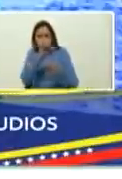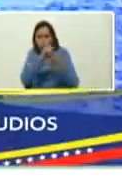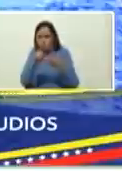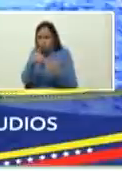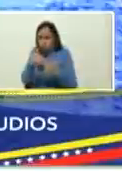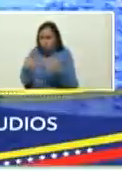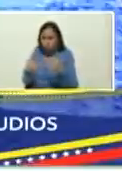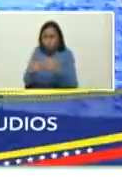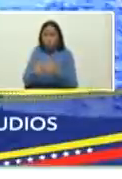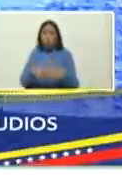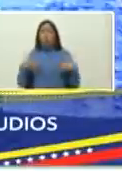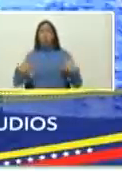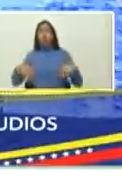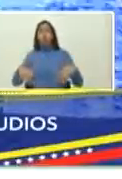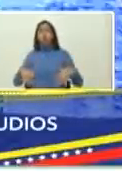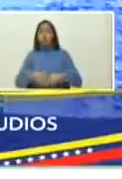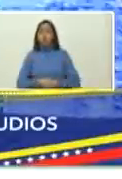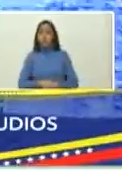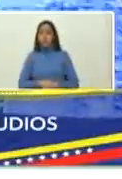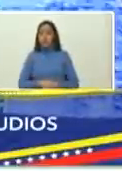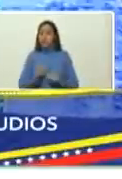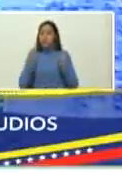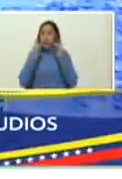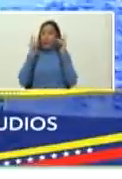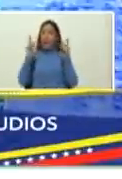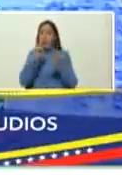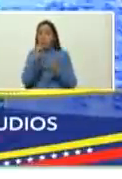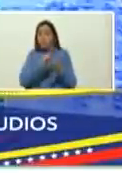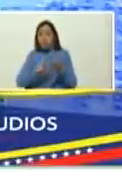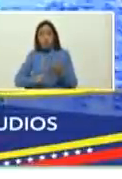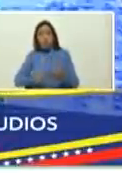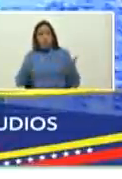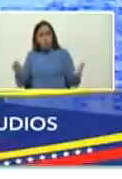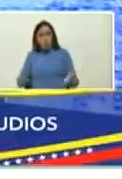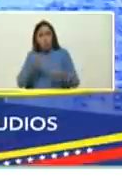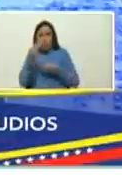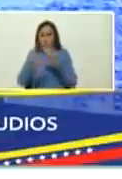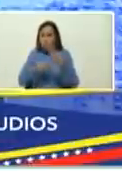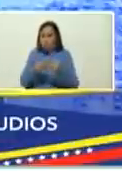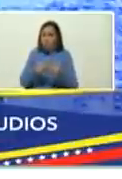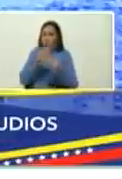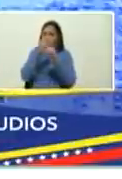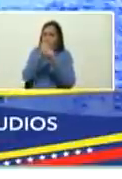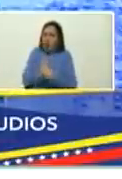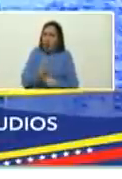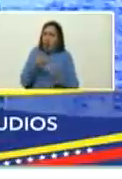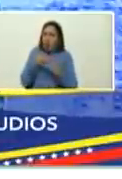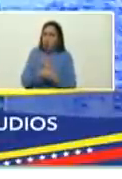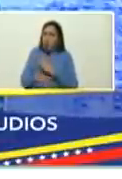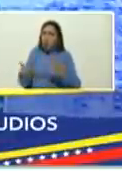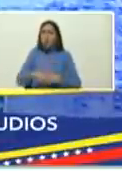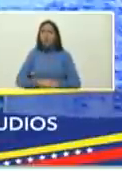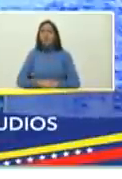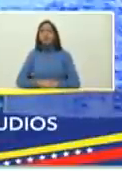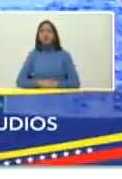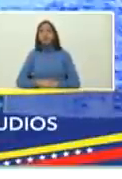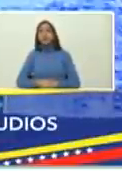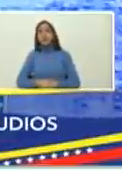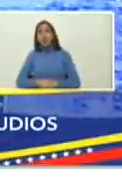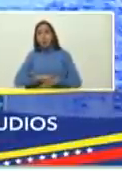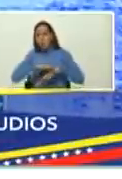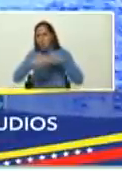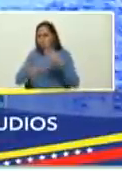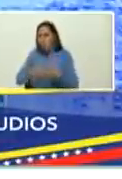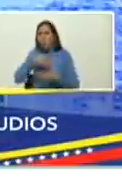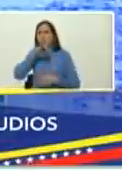y suspenso el interés de su lectura promueve expectativas que fluctúan entre lo ficticio lo histórico